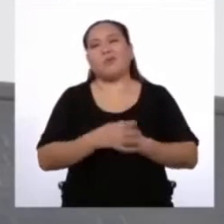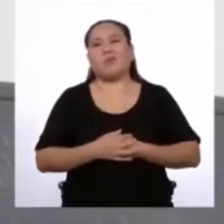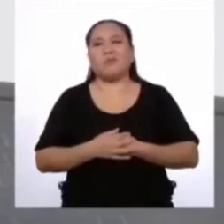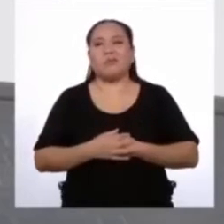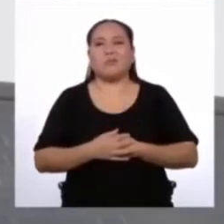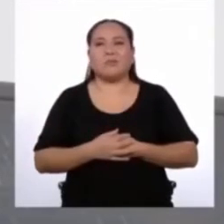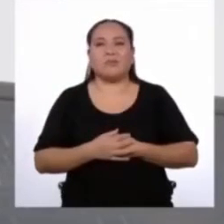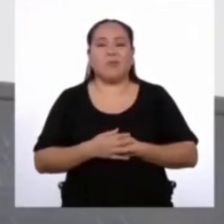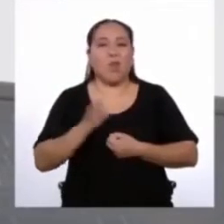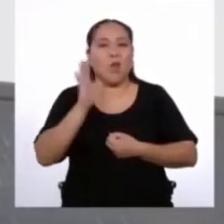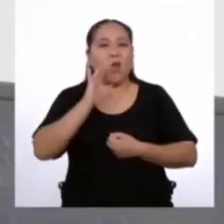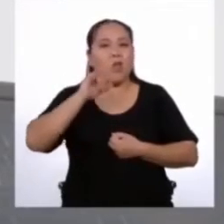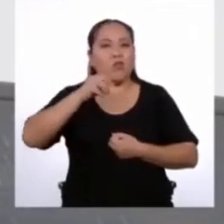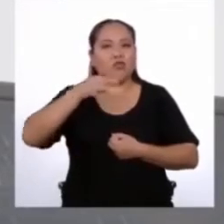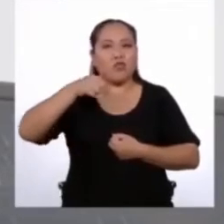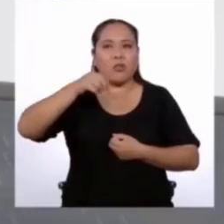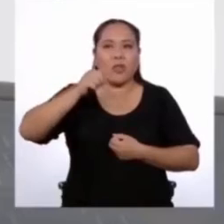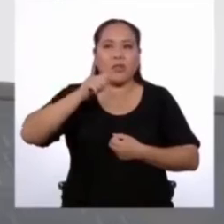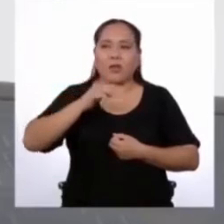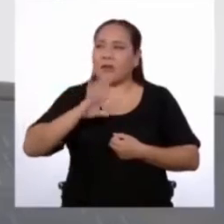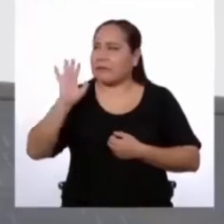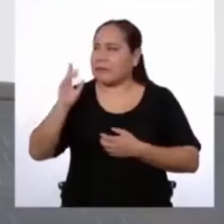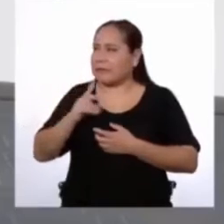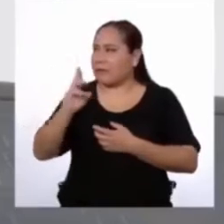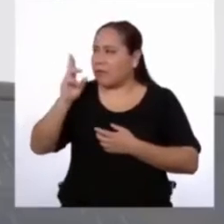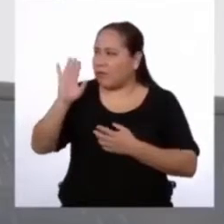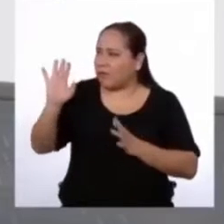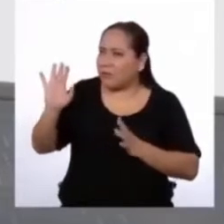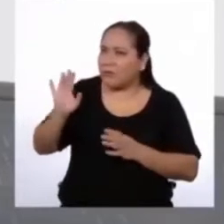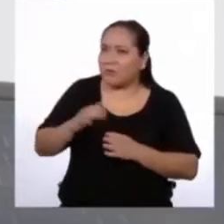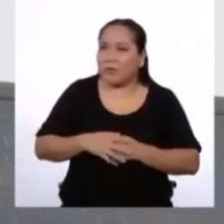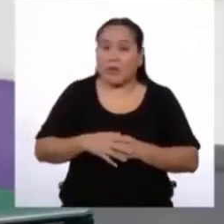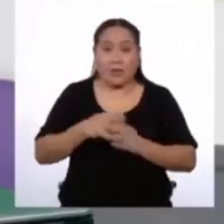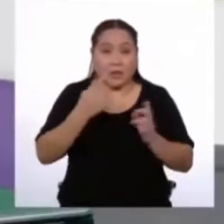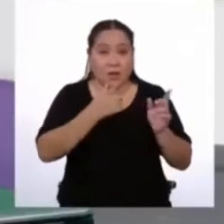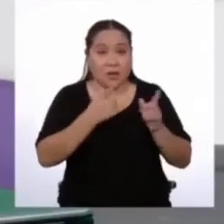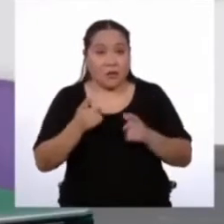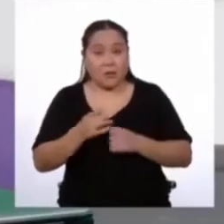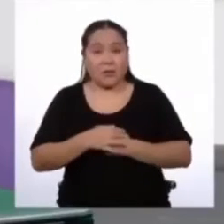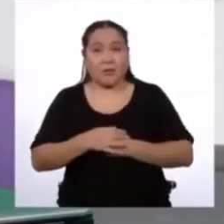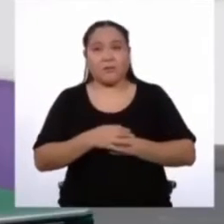Hola, Jonathan. Hola, profe. ¿Qué tal? Un ratito. ¿Estás libre?